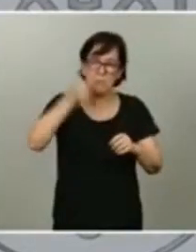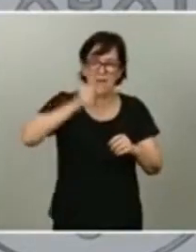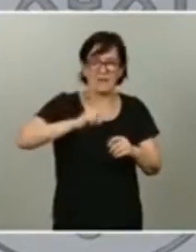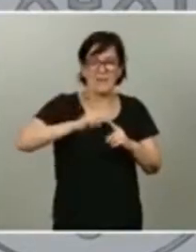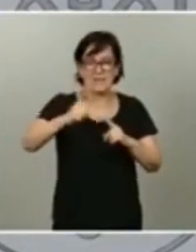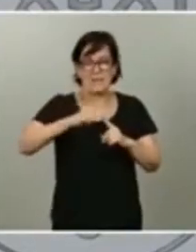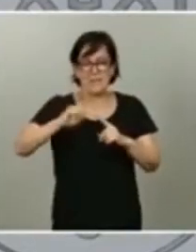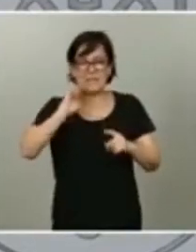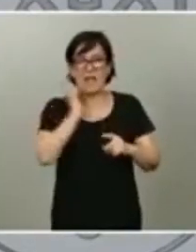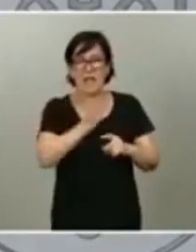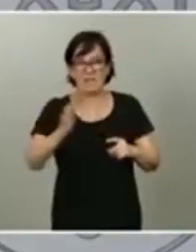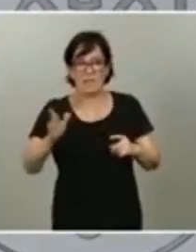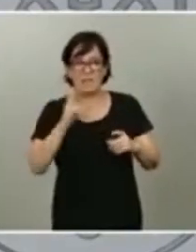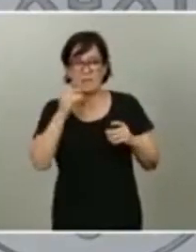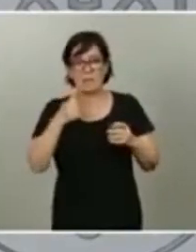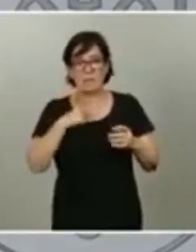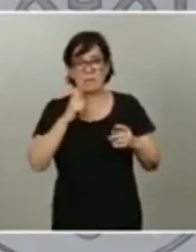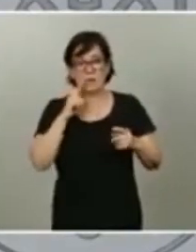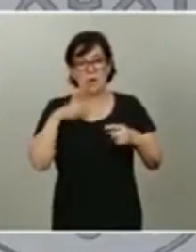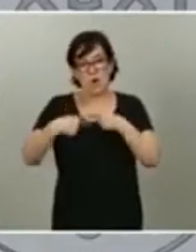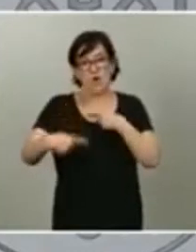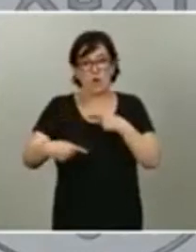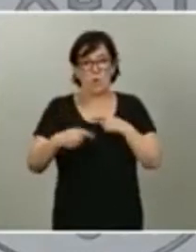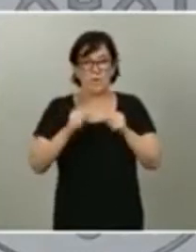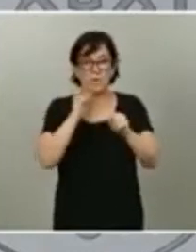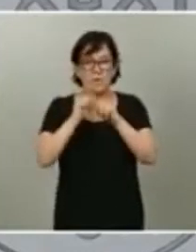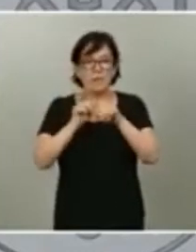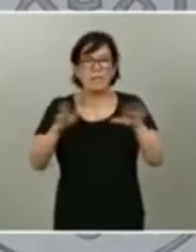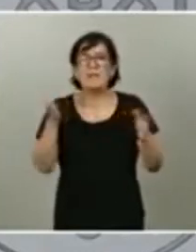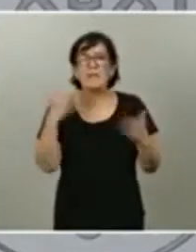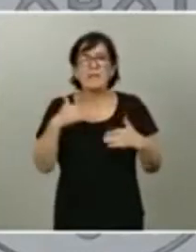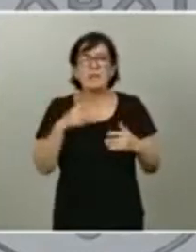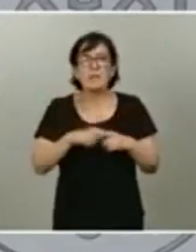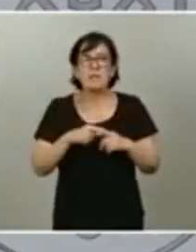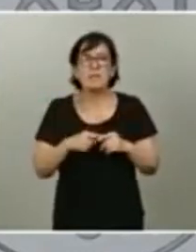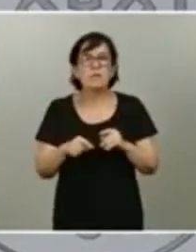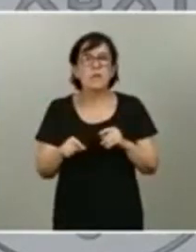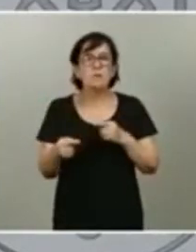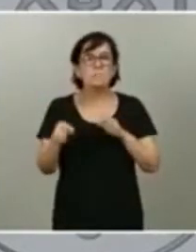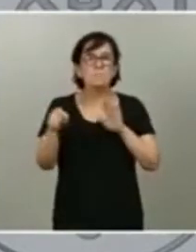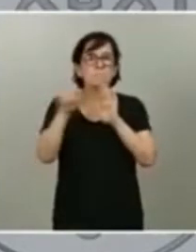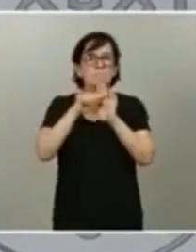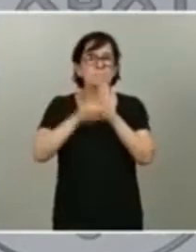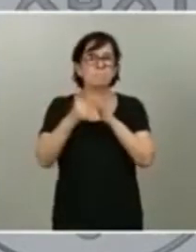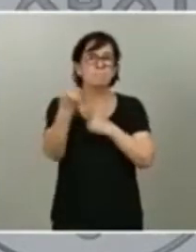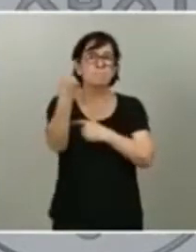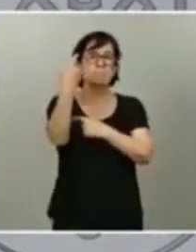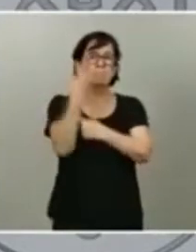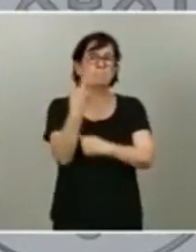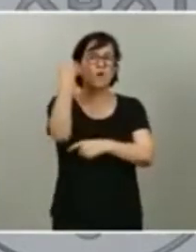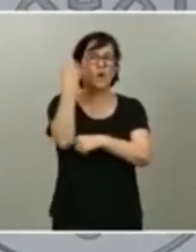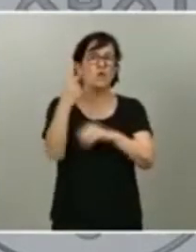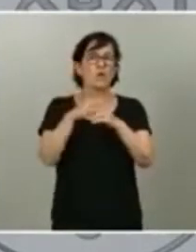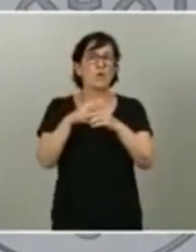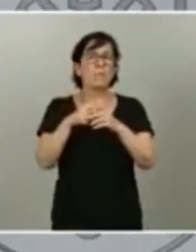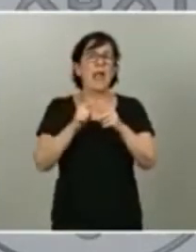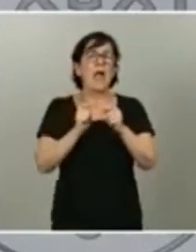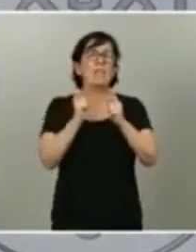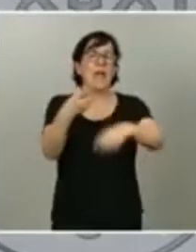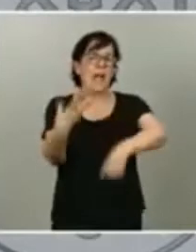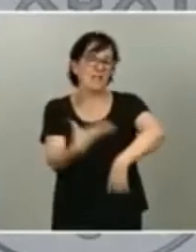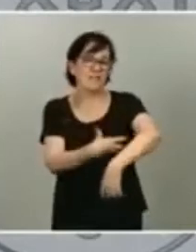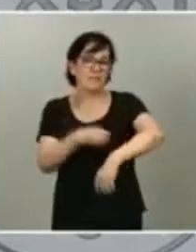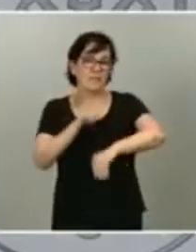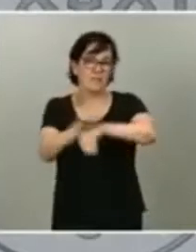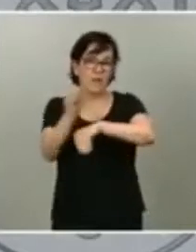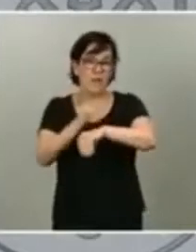tenido mayor efecto de la pandemia y que no haya condicionalidad en la entrega de los fondos yo hace poco le escuché al señor